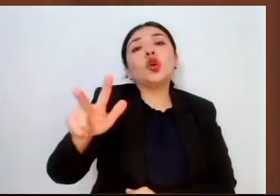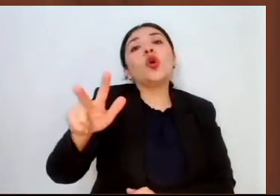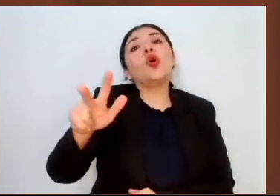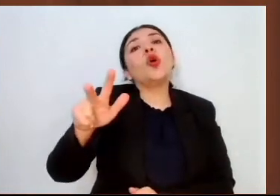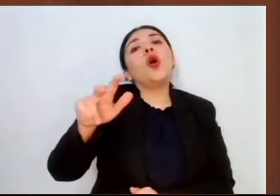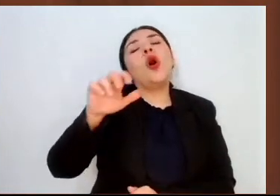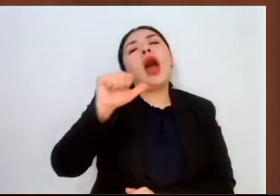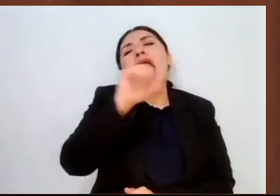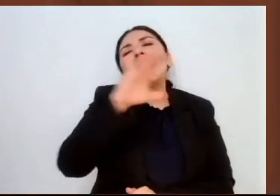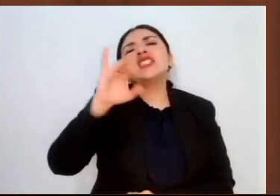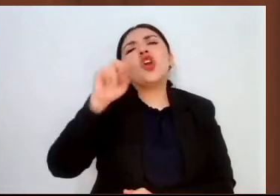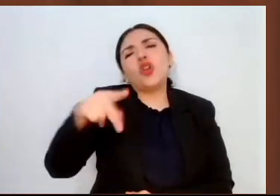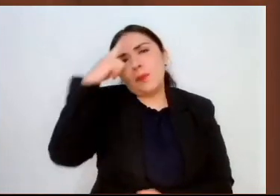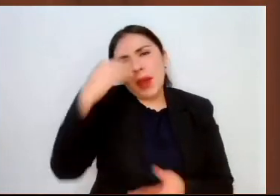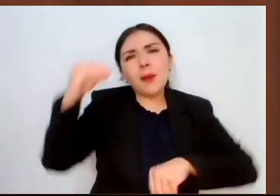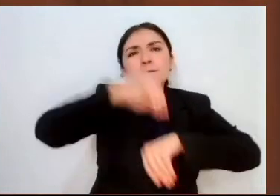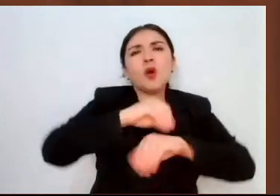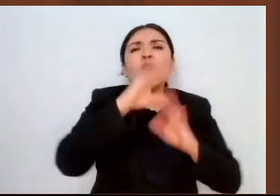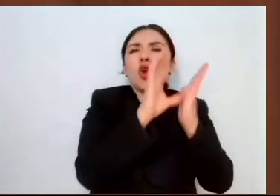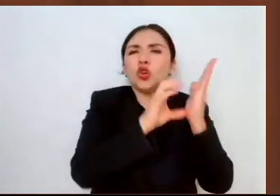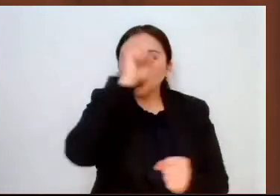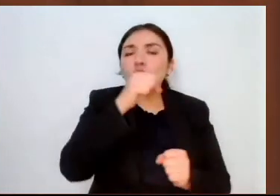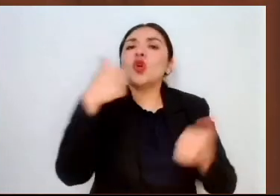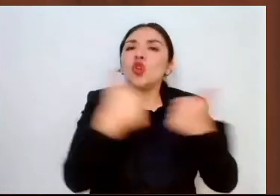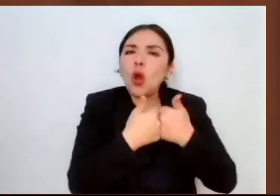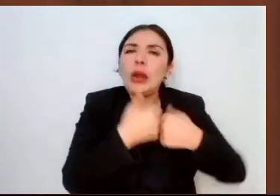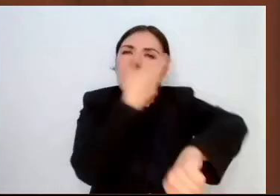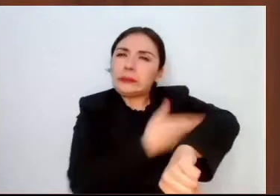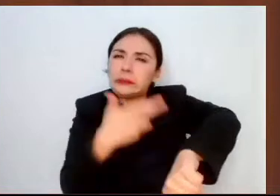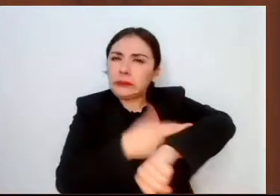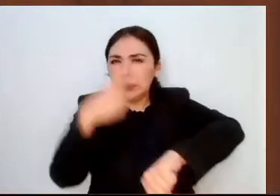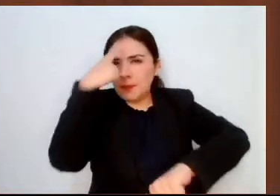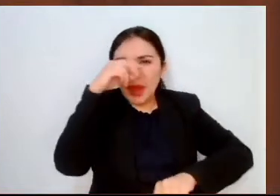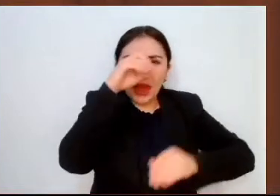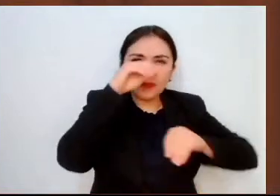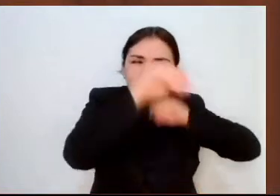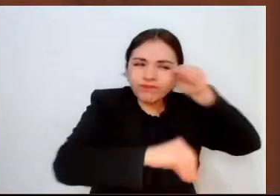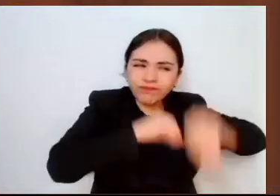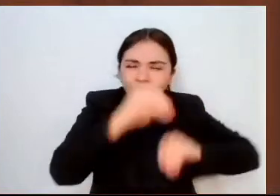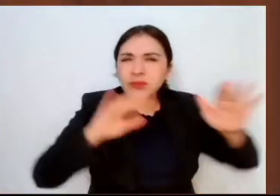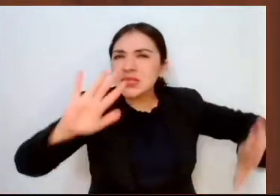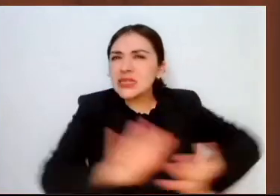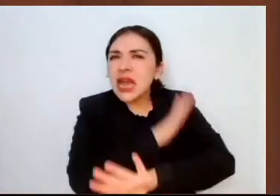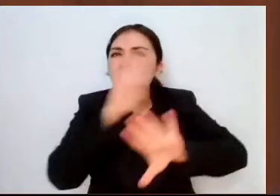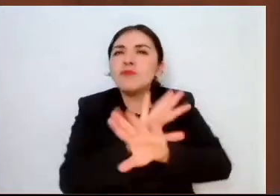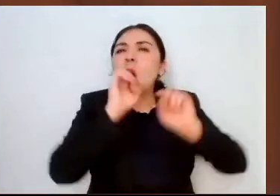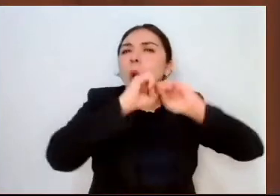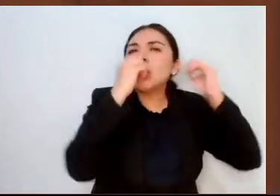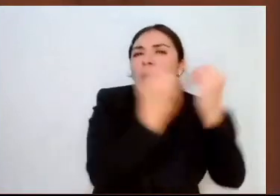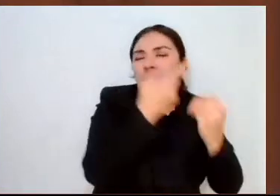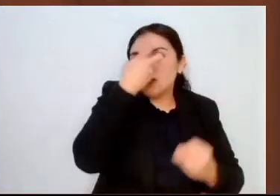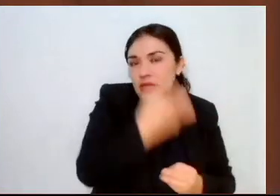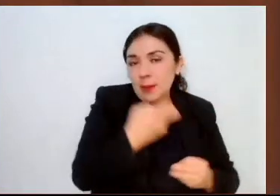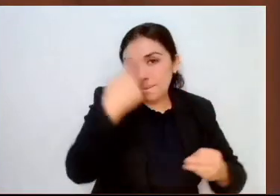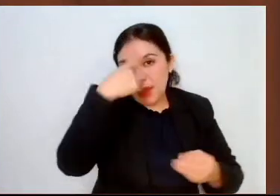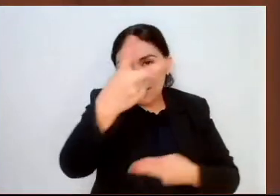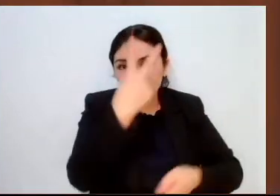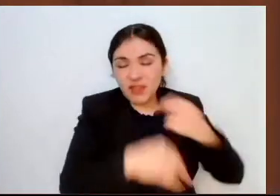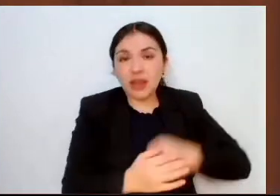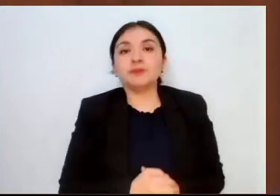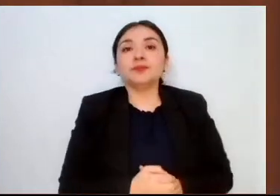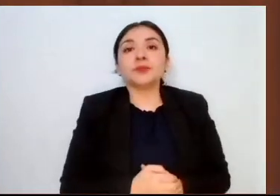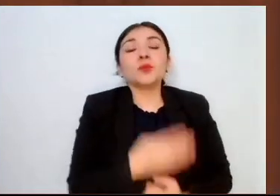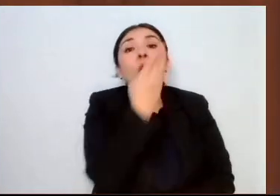constitución, perfeccionamiento y reestructuración de organizaciones productivas. Bosques